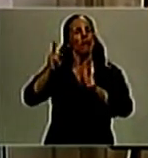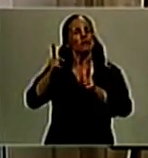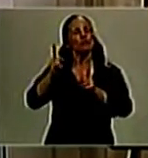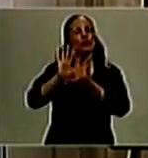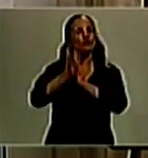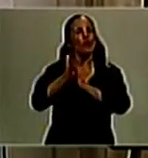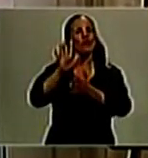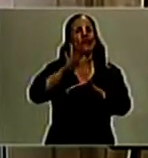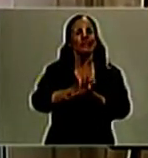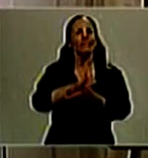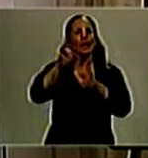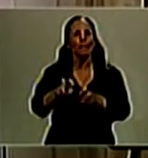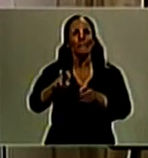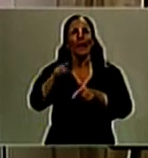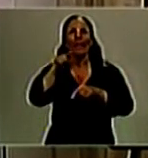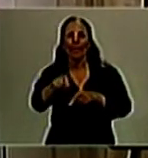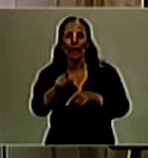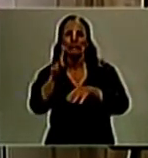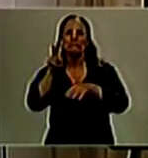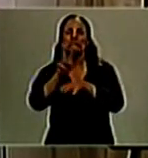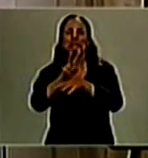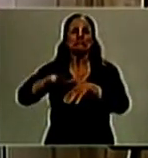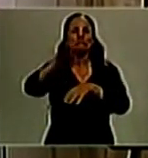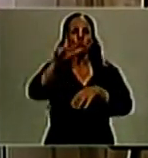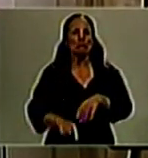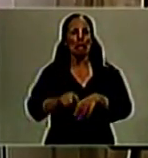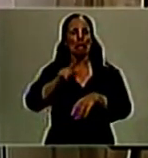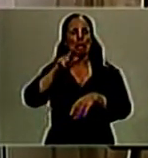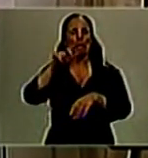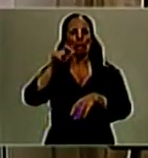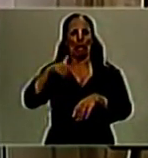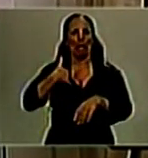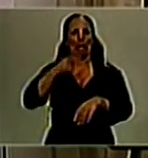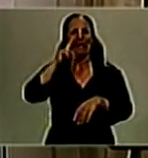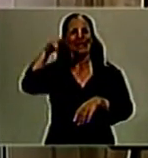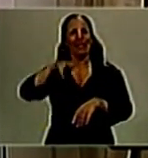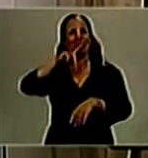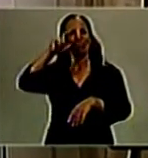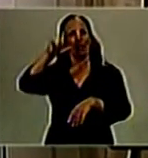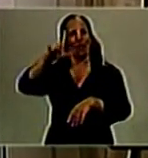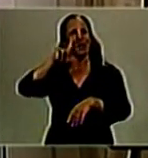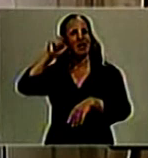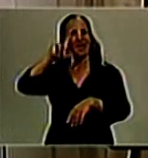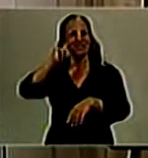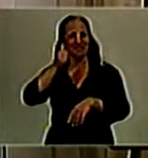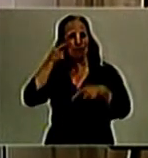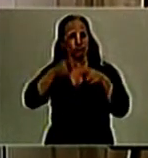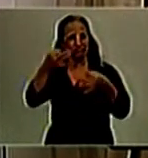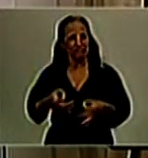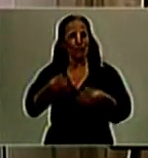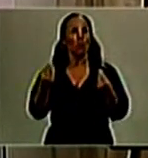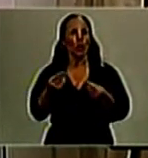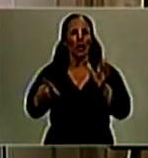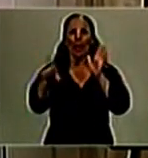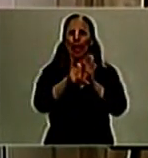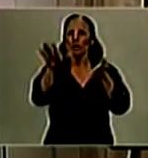del sistema de inteligencia nacional. Porque establece que la presente ley tiene por finalidad establecer el marco